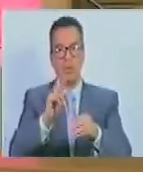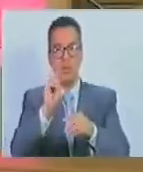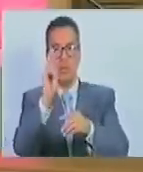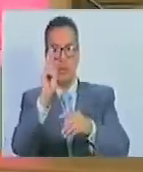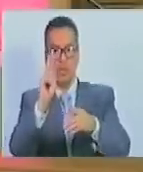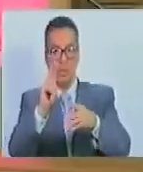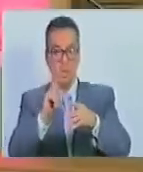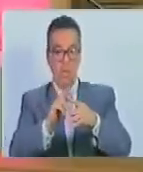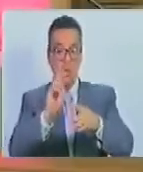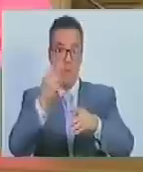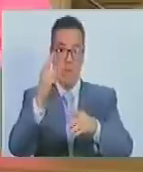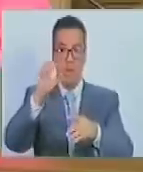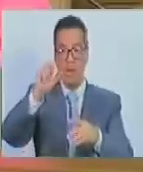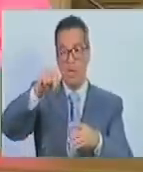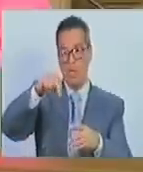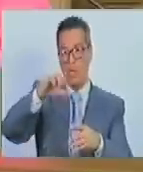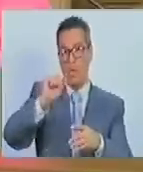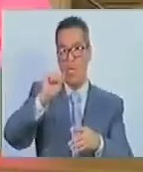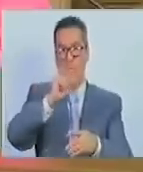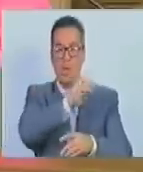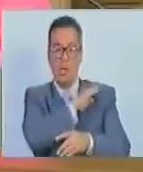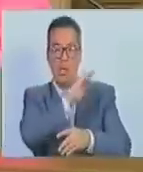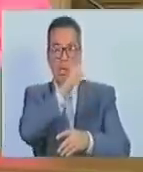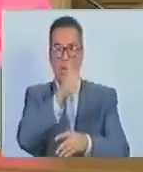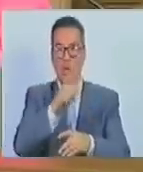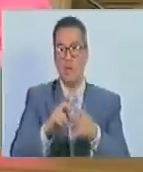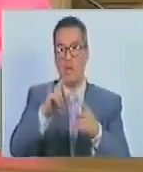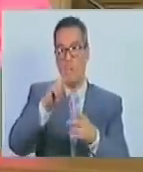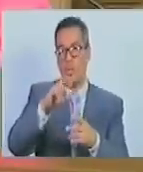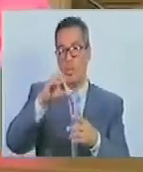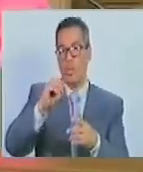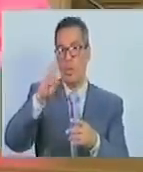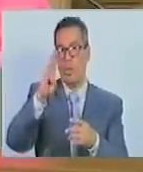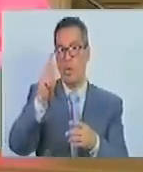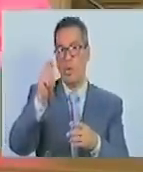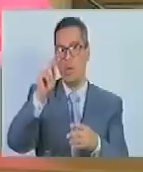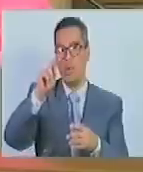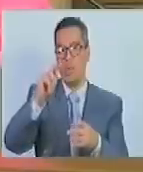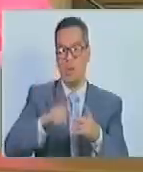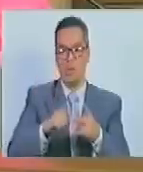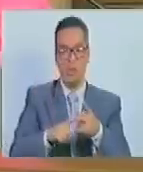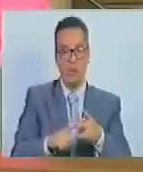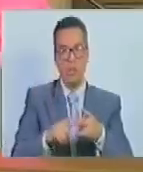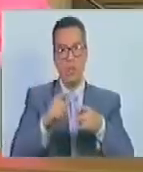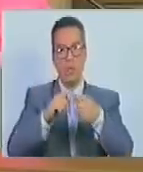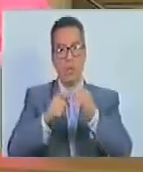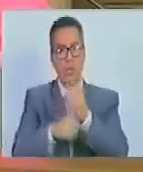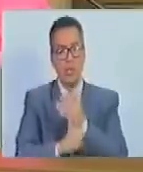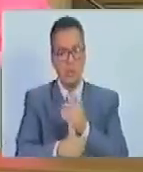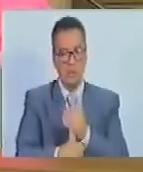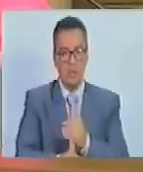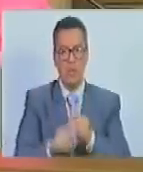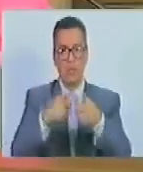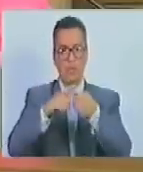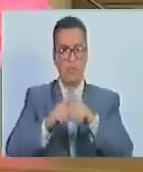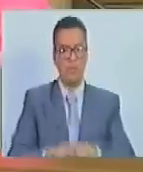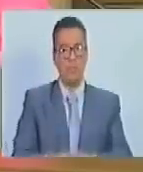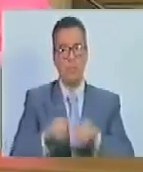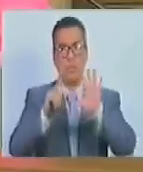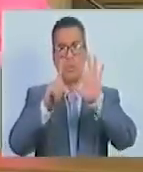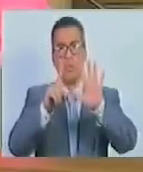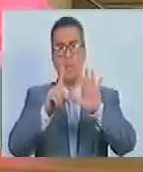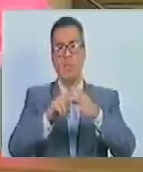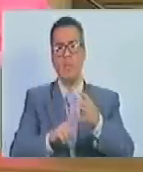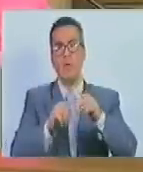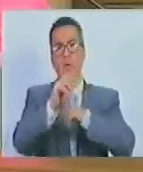principales del Consejo Nacional Electoral, Roberto Antonio Picón Herrera, titular de la CEDO de la Identidad Número 6